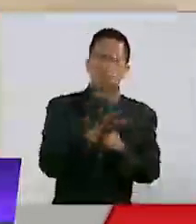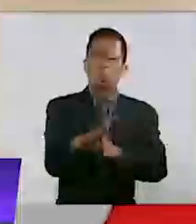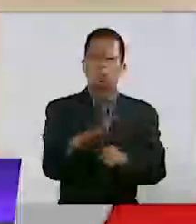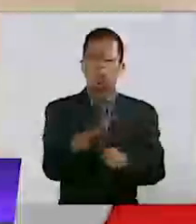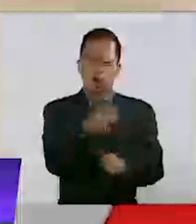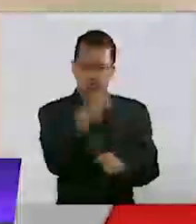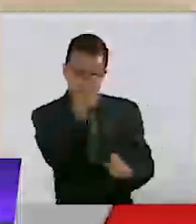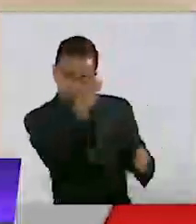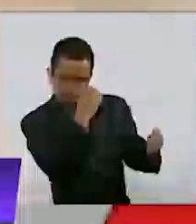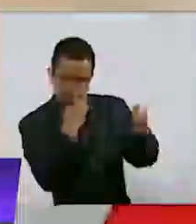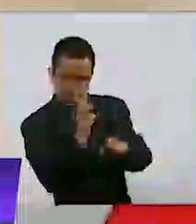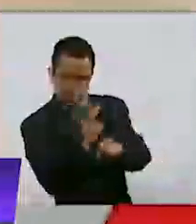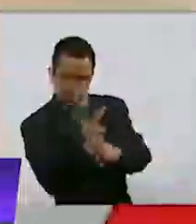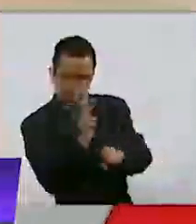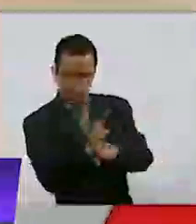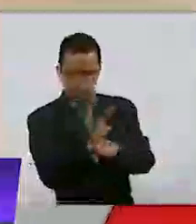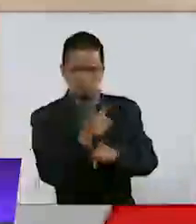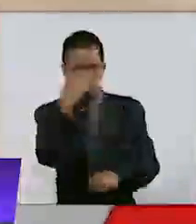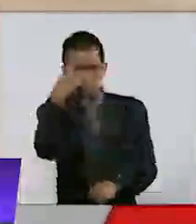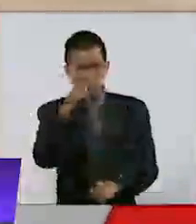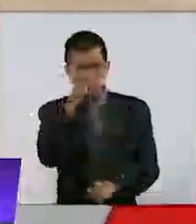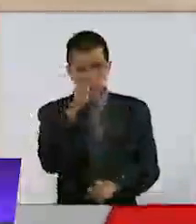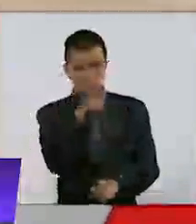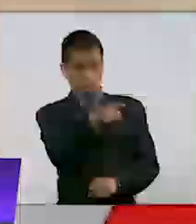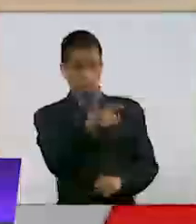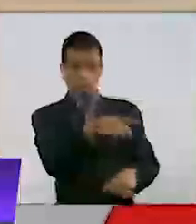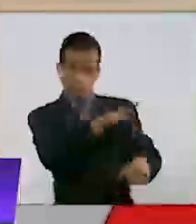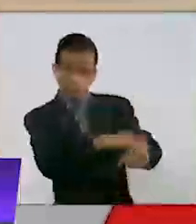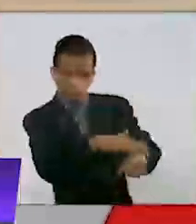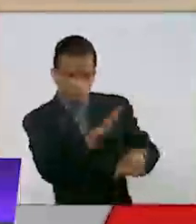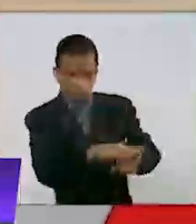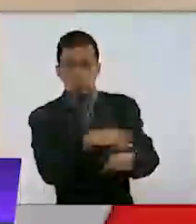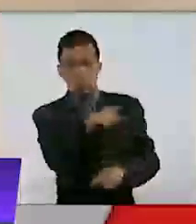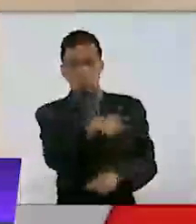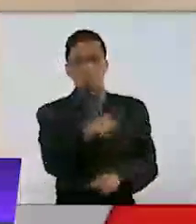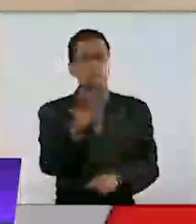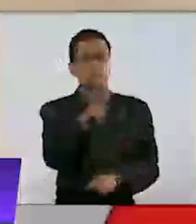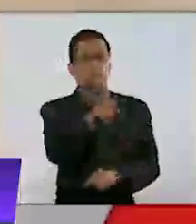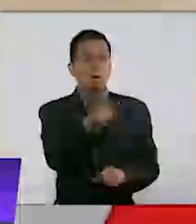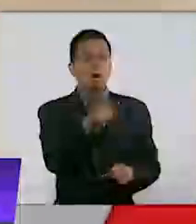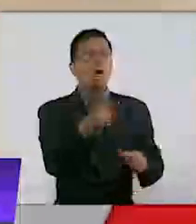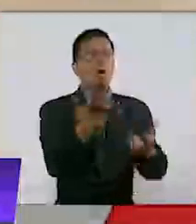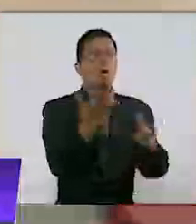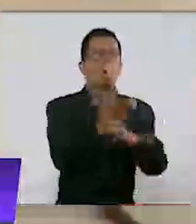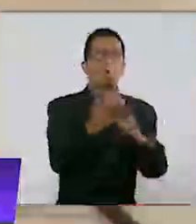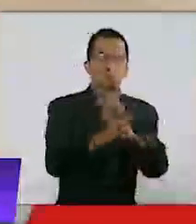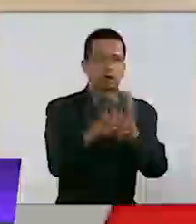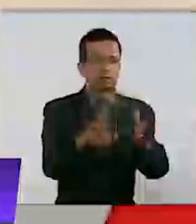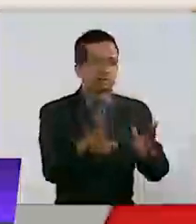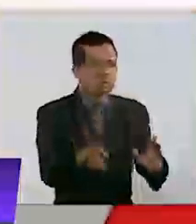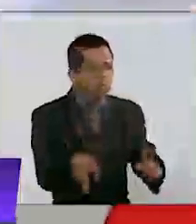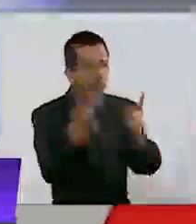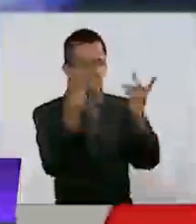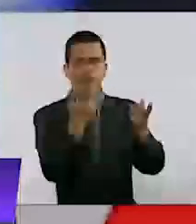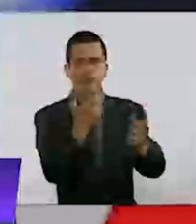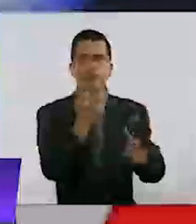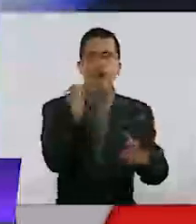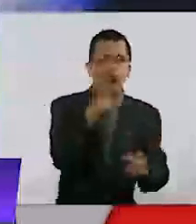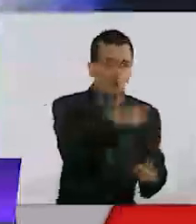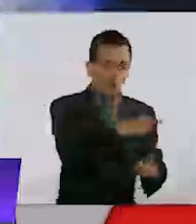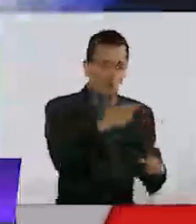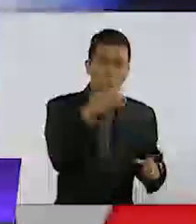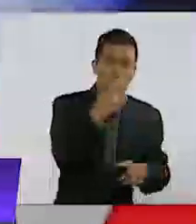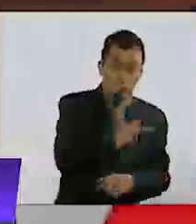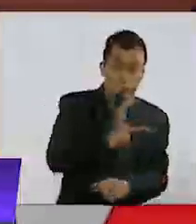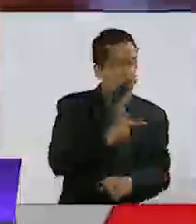llamado, por supuesto, incluso a las empresas y a los productos que los acosadores están consumiendo. La falta de